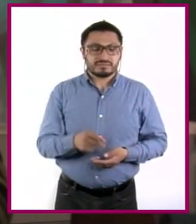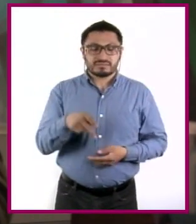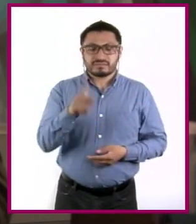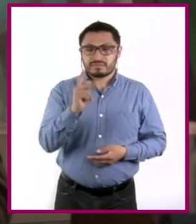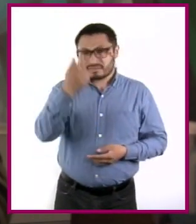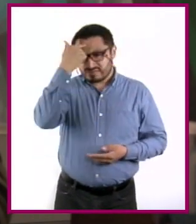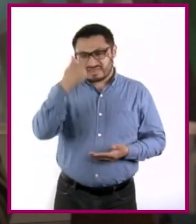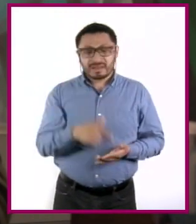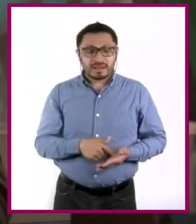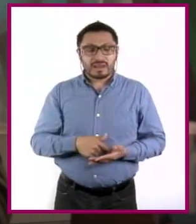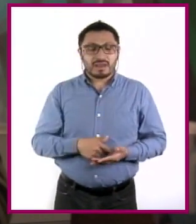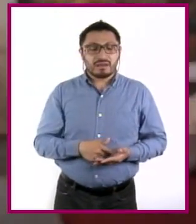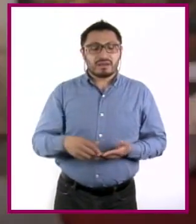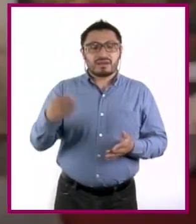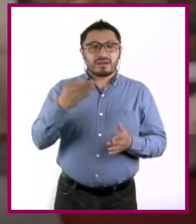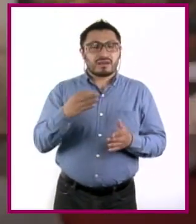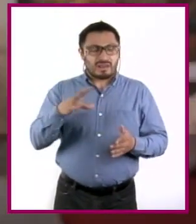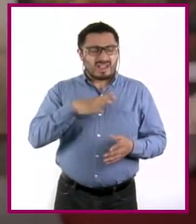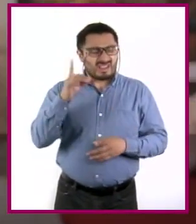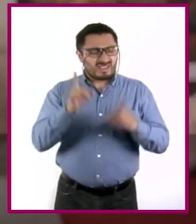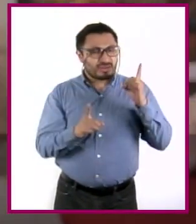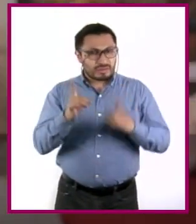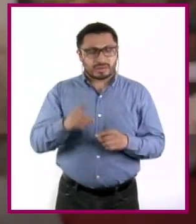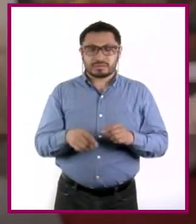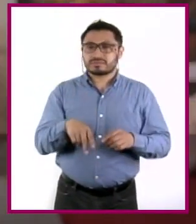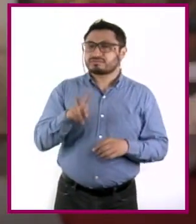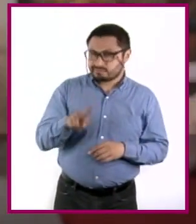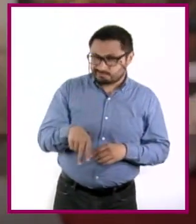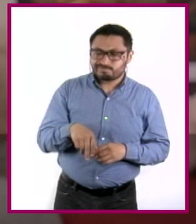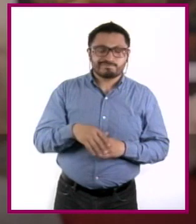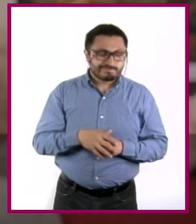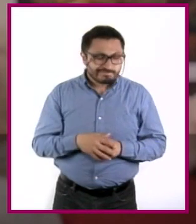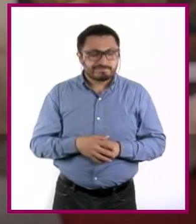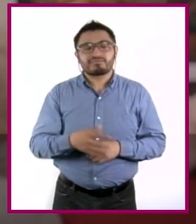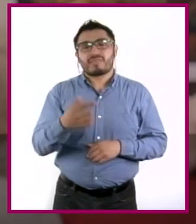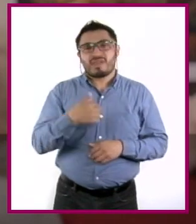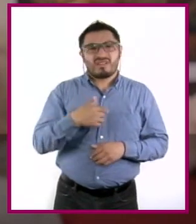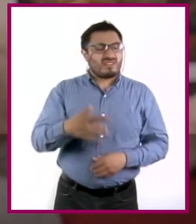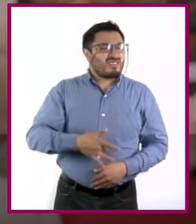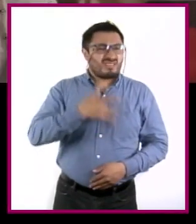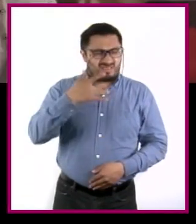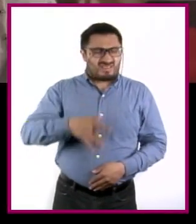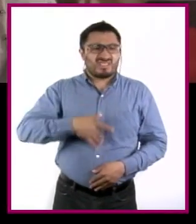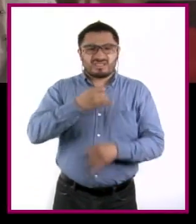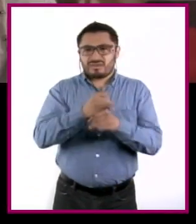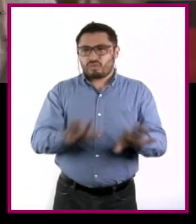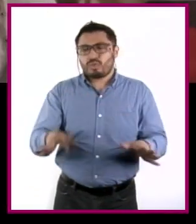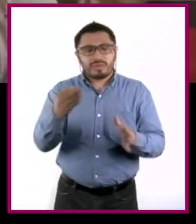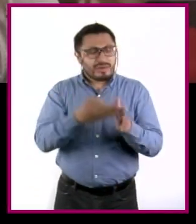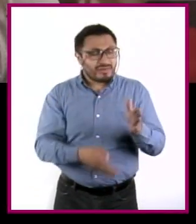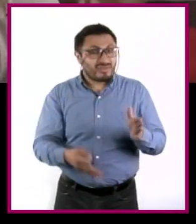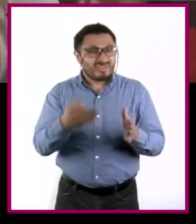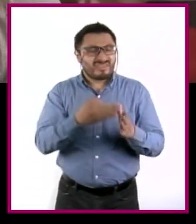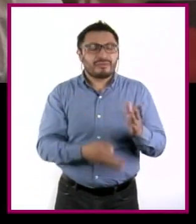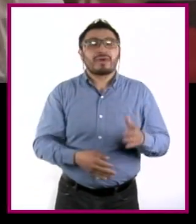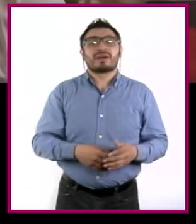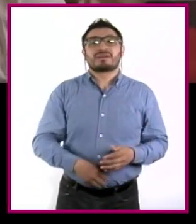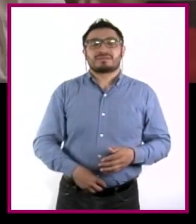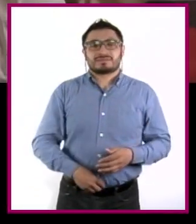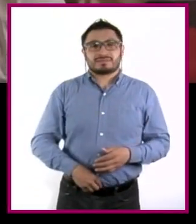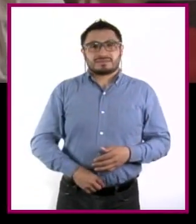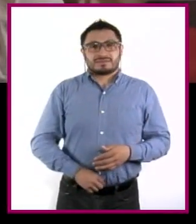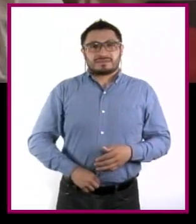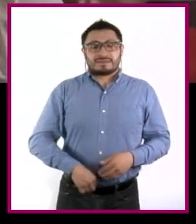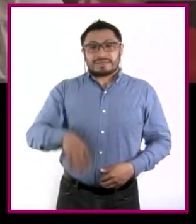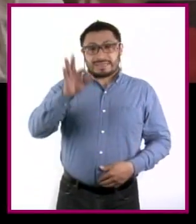creo que aún tengo un par de dudas. Sí, ¿verdad? Yo también siento que me falta información. Tal vez creo que podrías